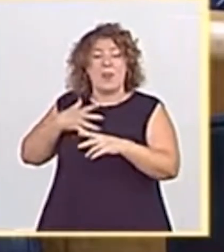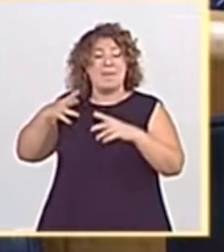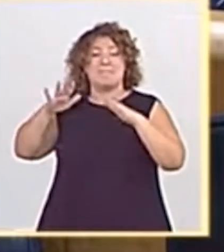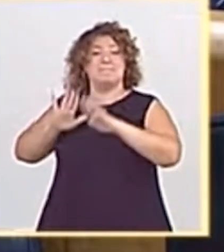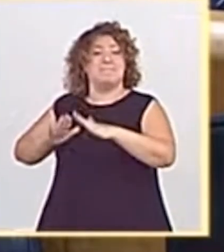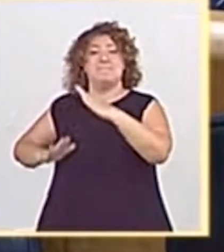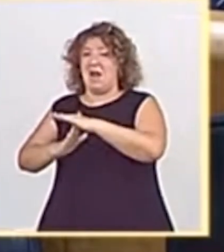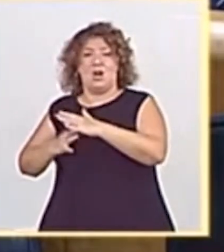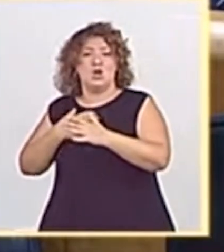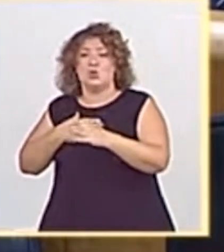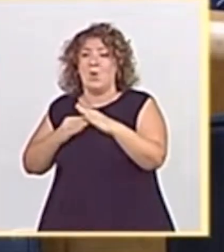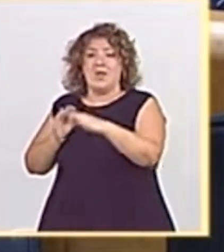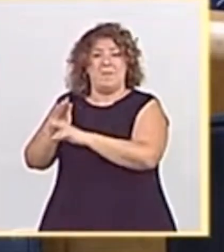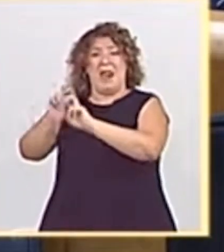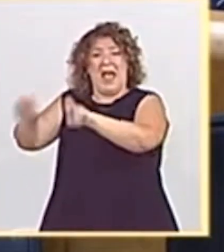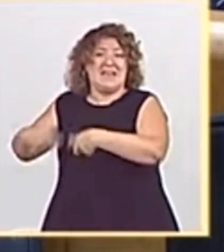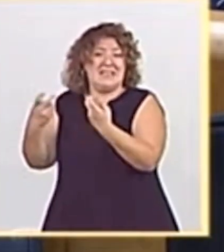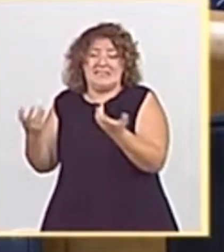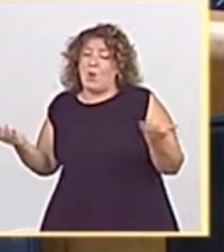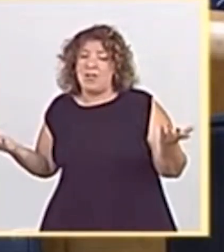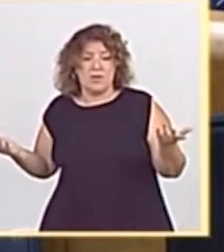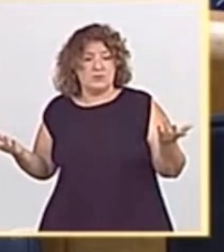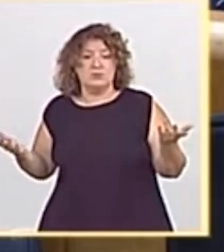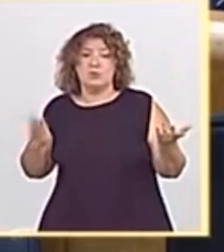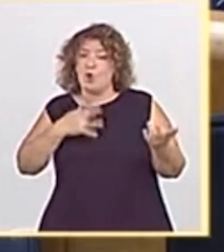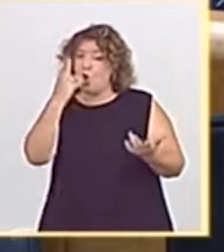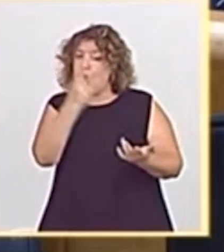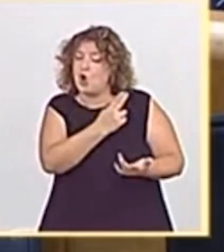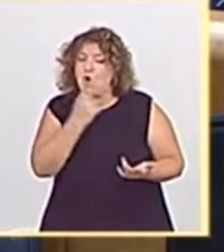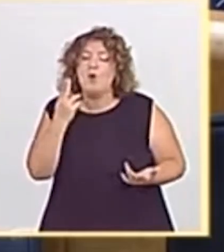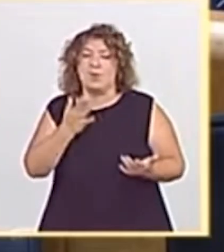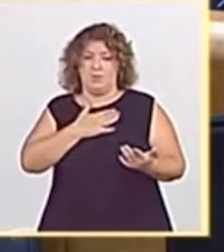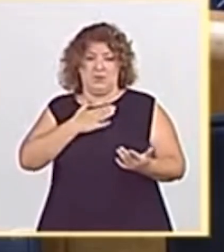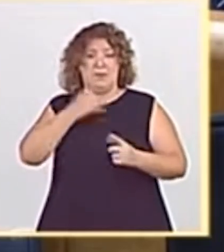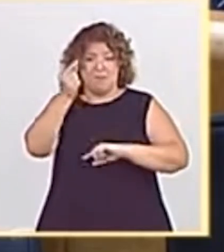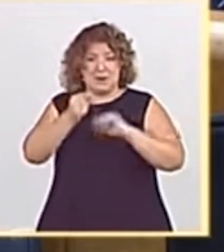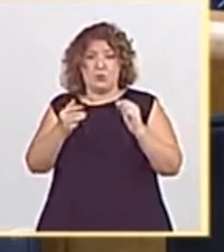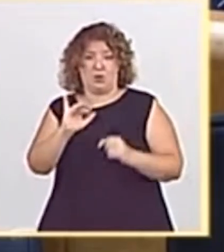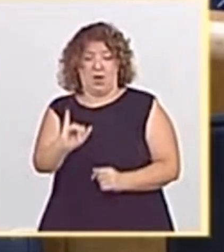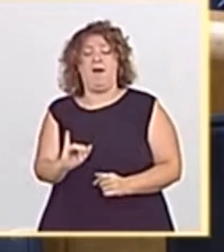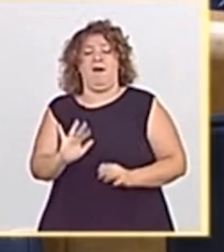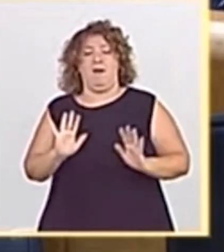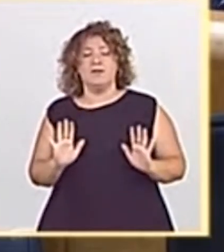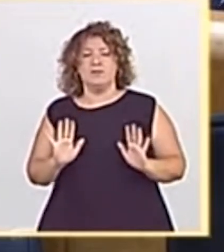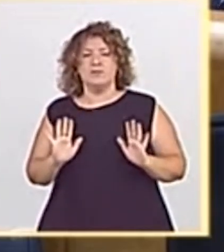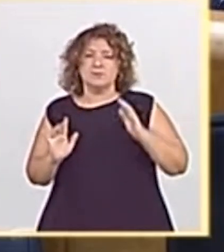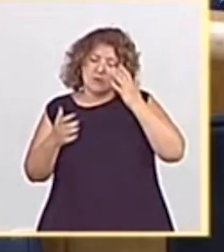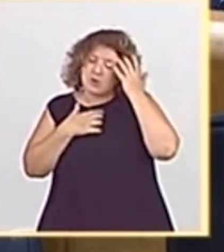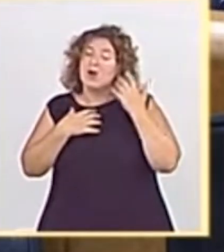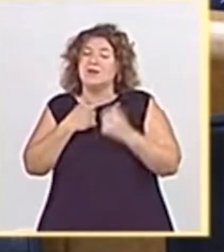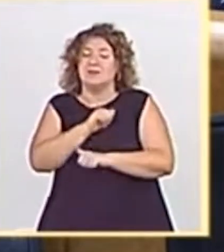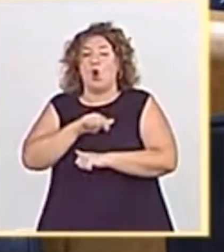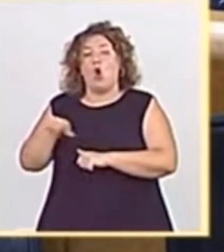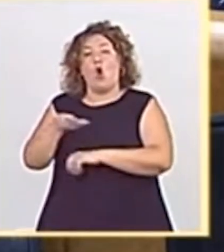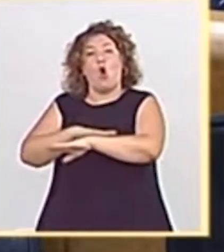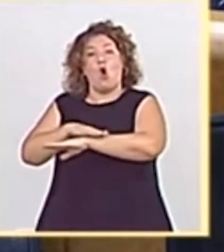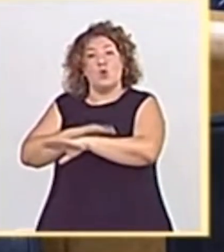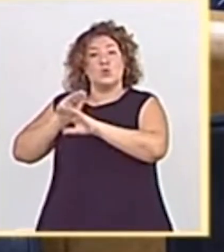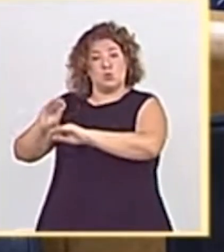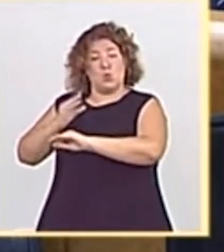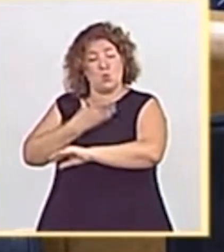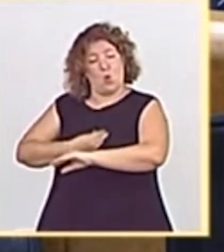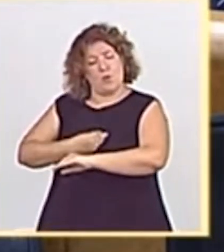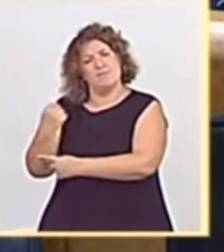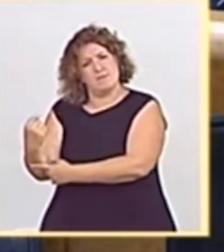invertir dinero en restauración, como es nuestro compromiso y está presupuestado. Contamos con su Gobierno, espero de corazón